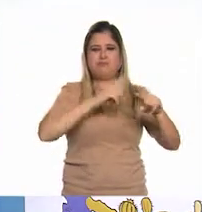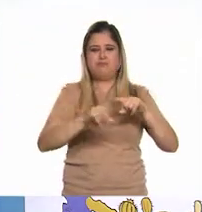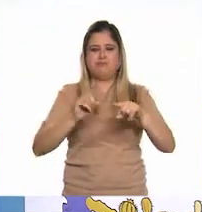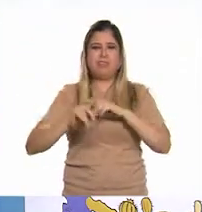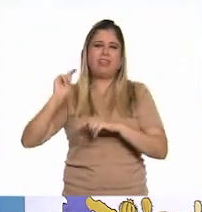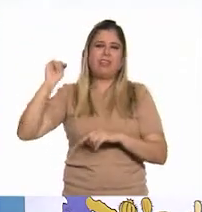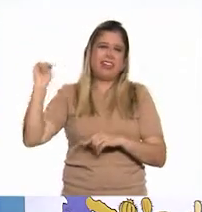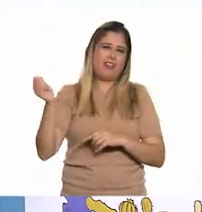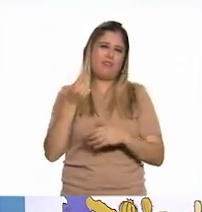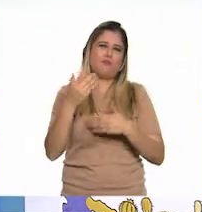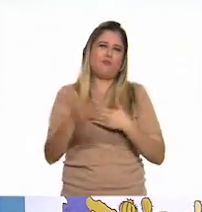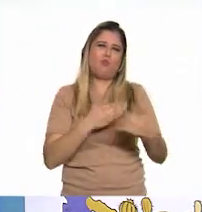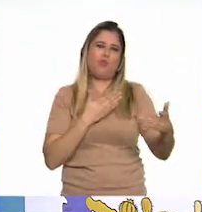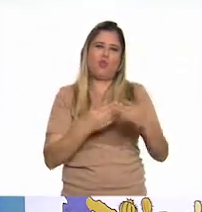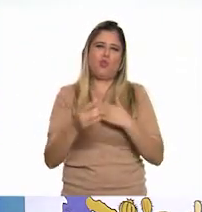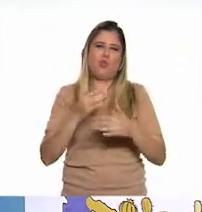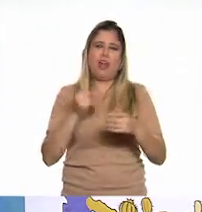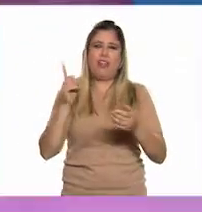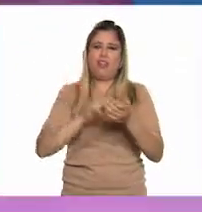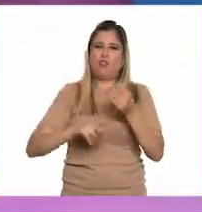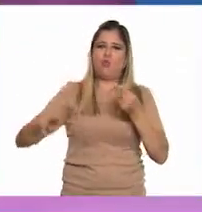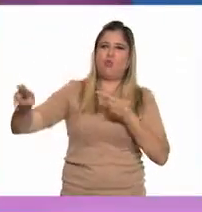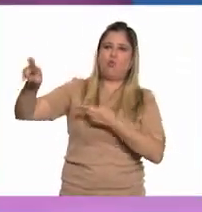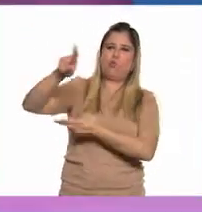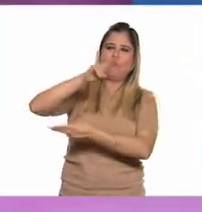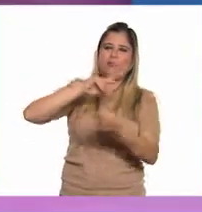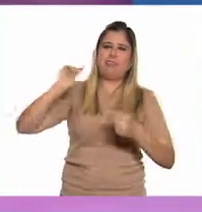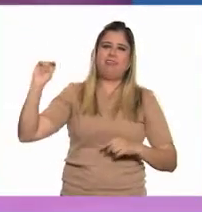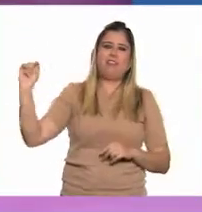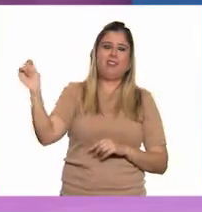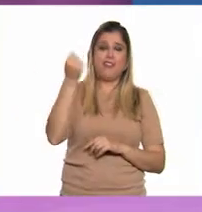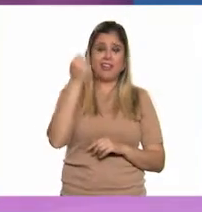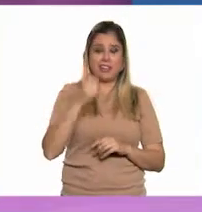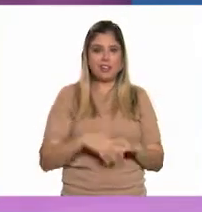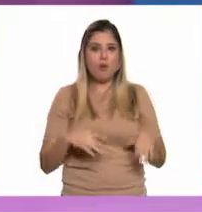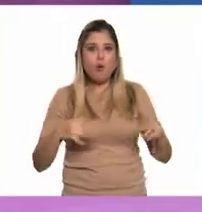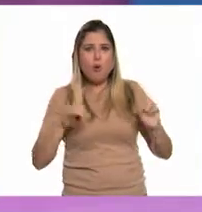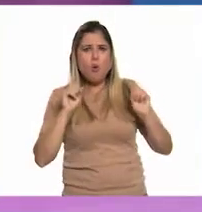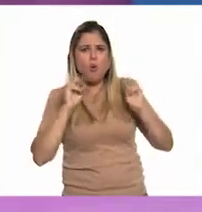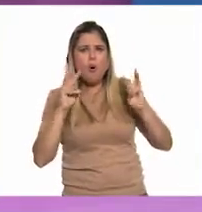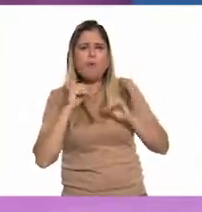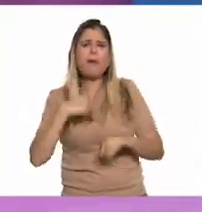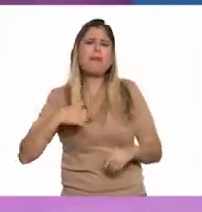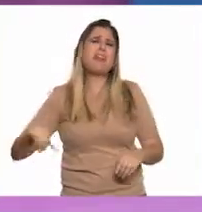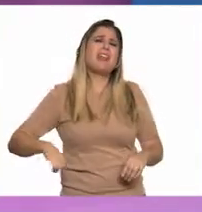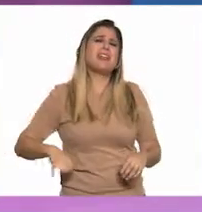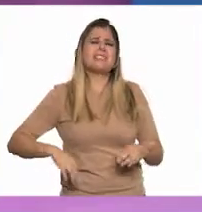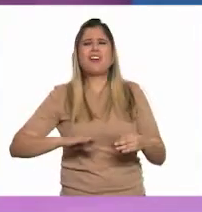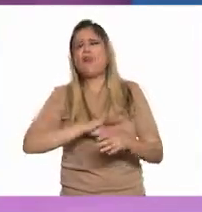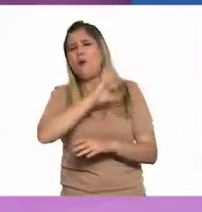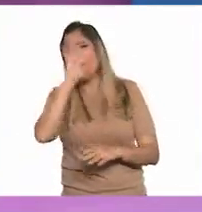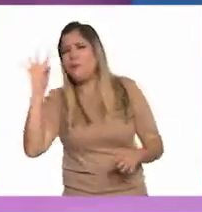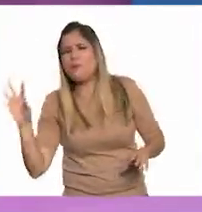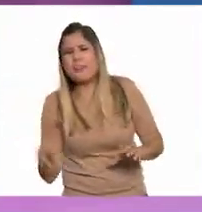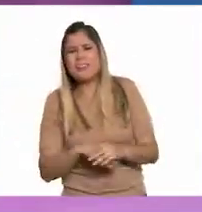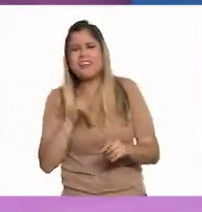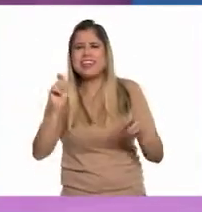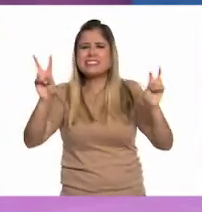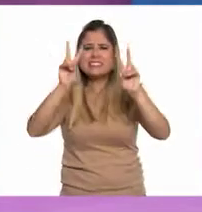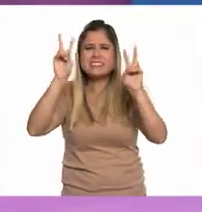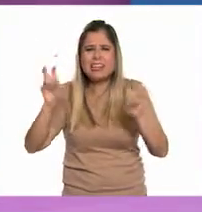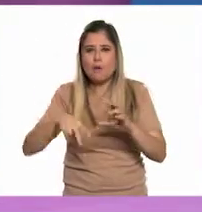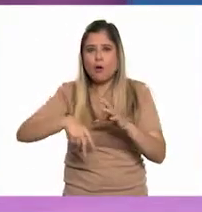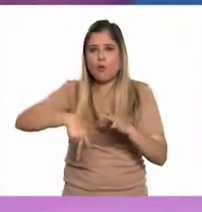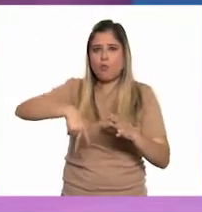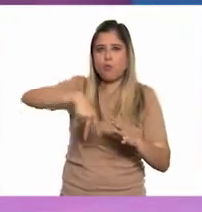la tecnología aeroespacial. ¡Ay, guau! ¡Ay, a mí me interesa todo, todo, todo lo que tiene que ver con los